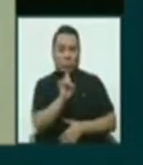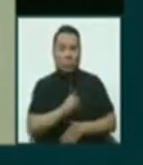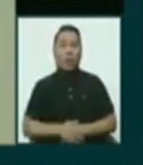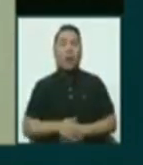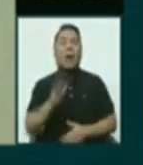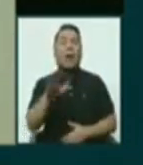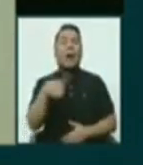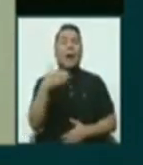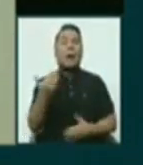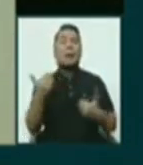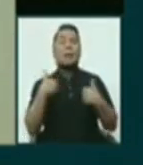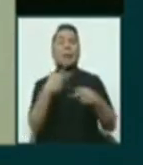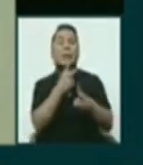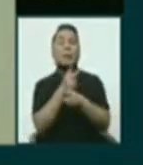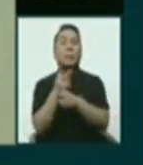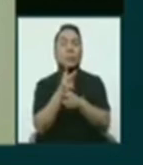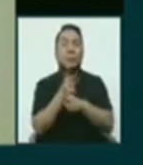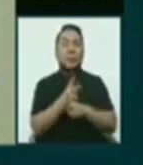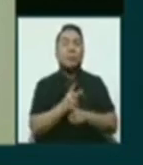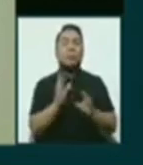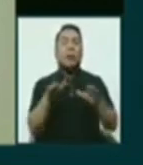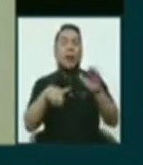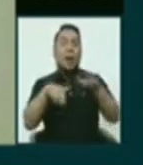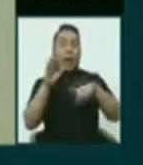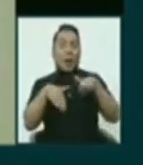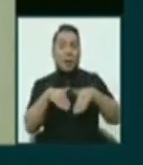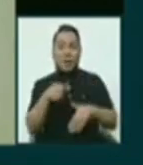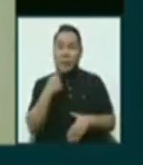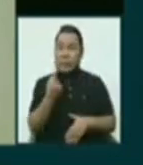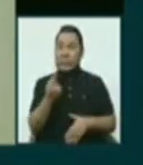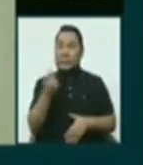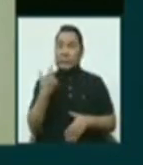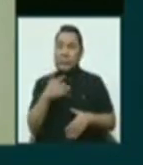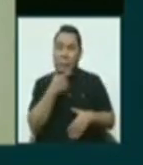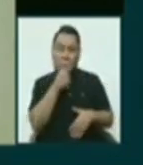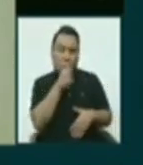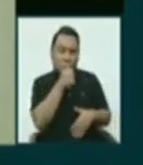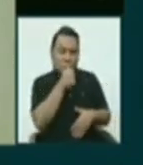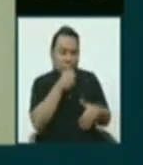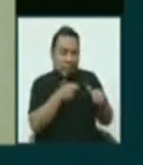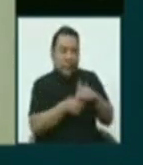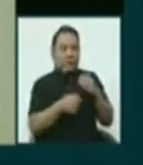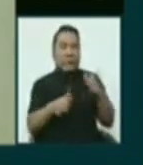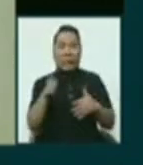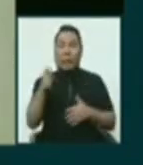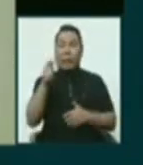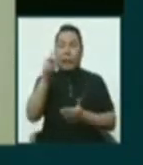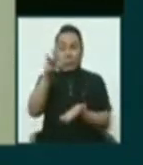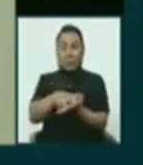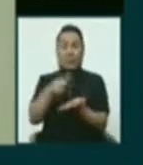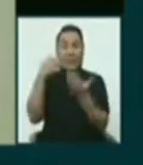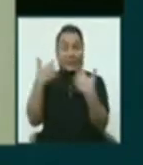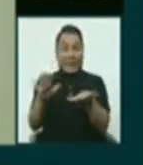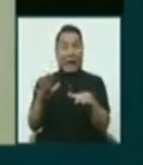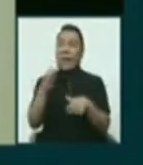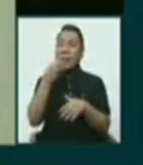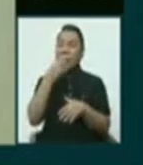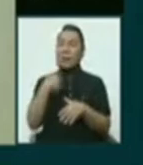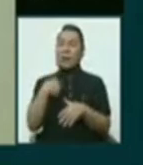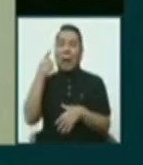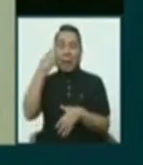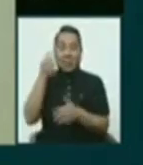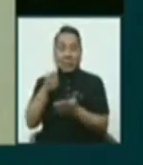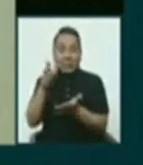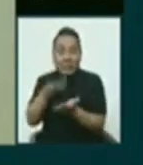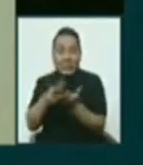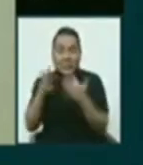Hay que tener cuidado, porque hay veces por lo bajo, nomás como decir, ay, ya, pues, está legalizado, voy, me voy a la farmacia,